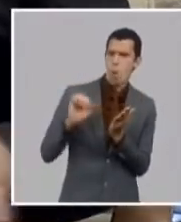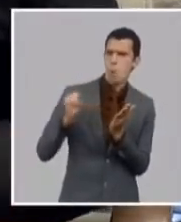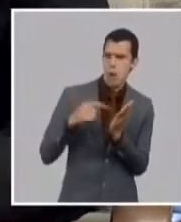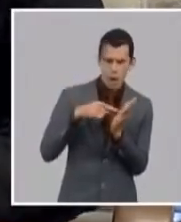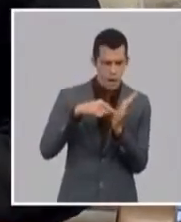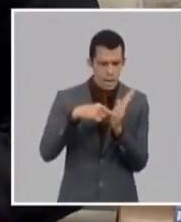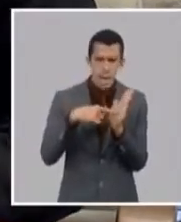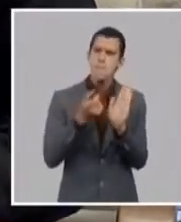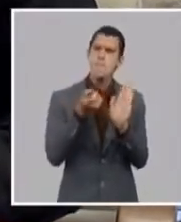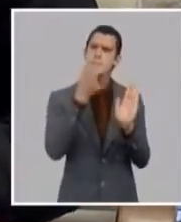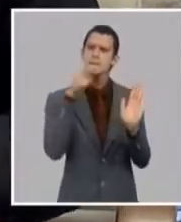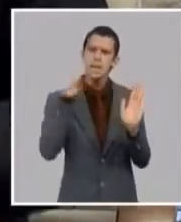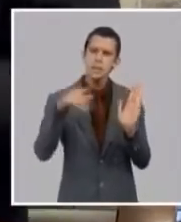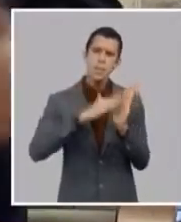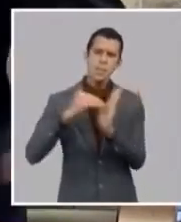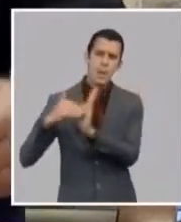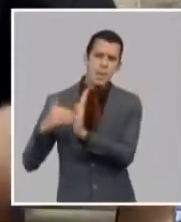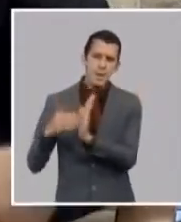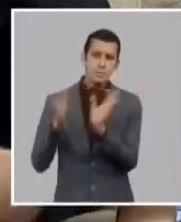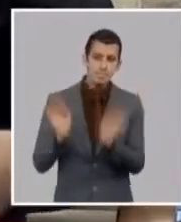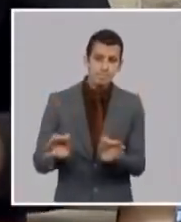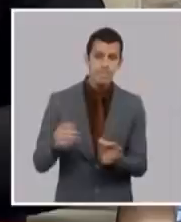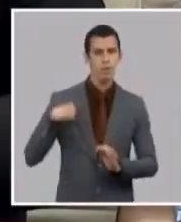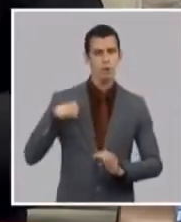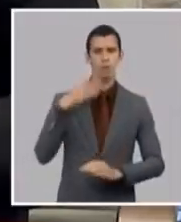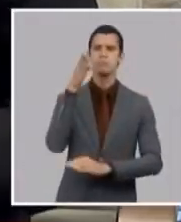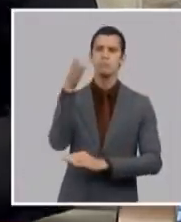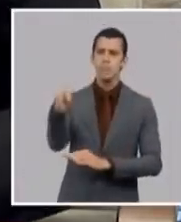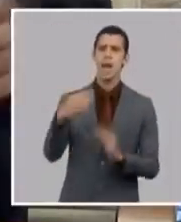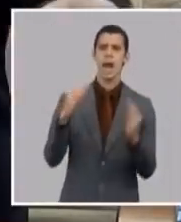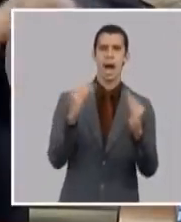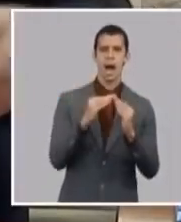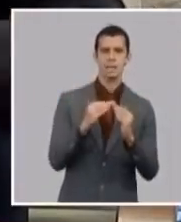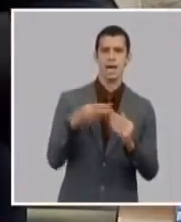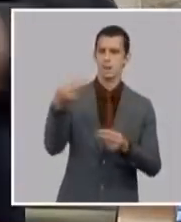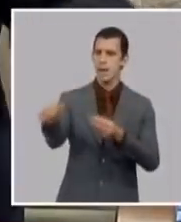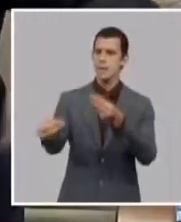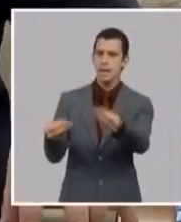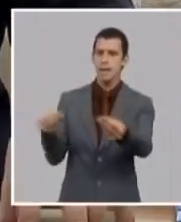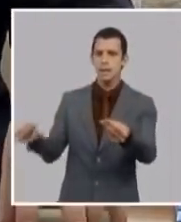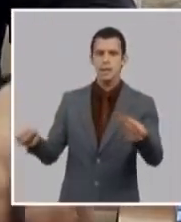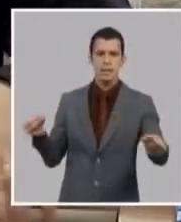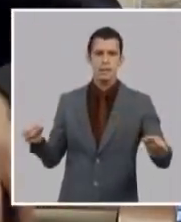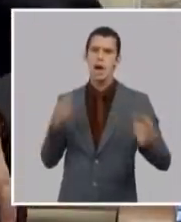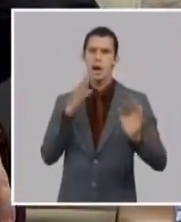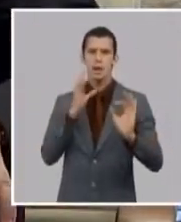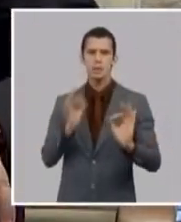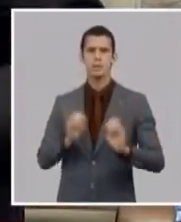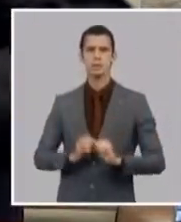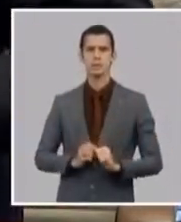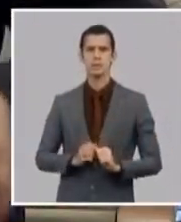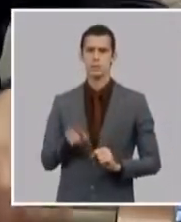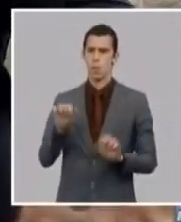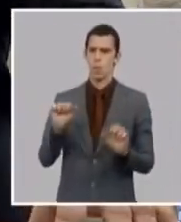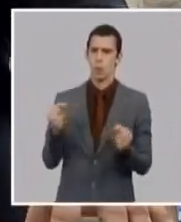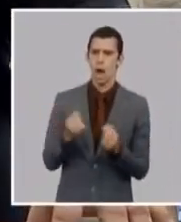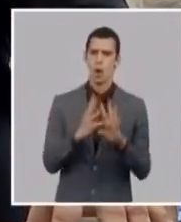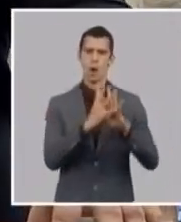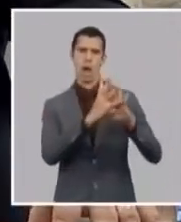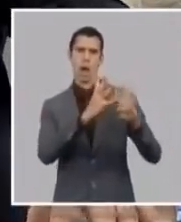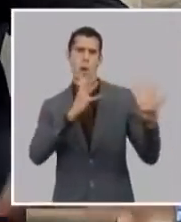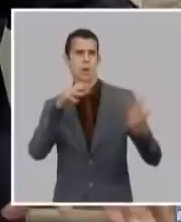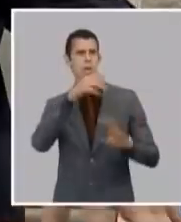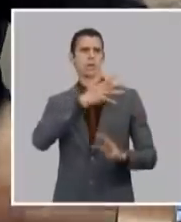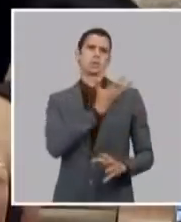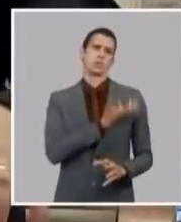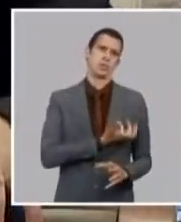es una cuestión que se está organizando y en la medida que se vaya distribuyendo ellos están ahora incluso ya calculando qué cobertura de